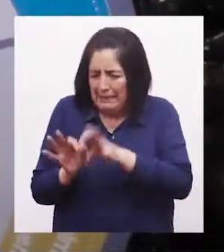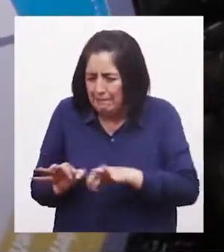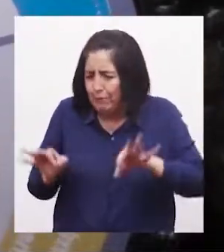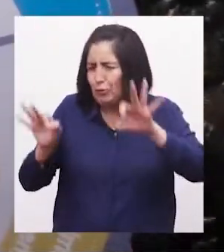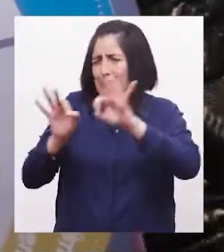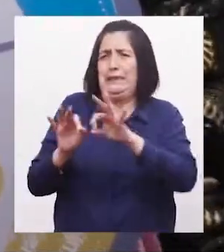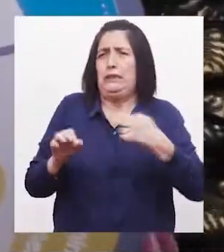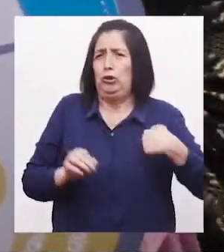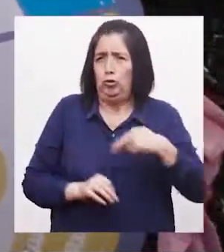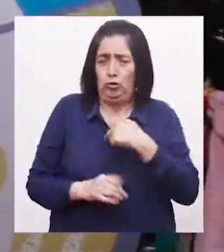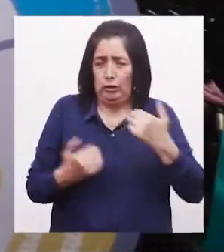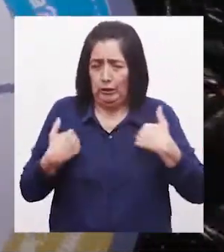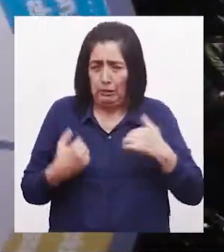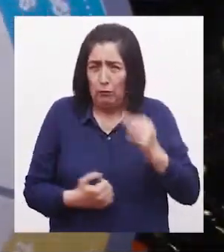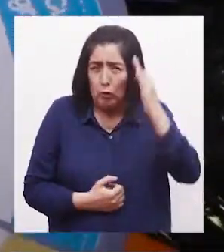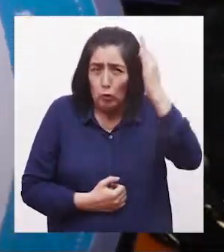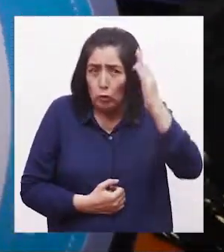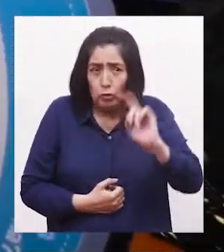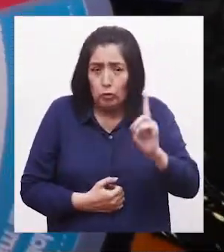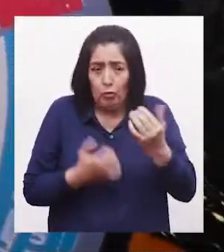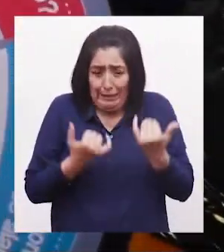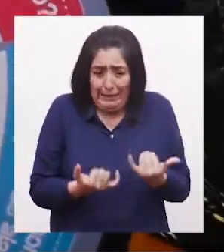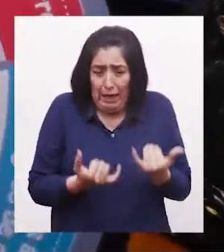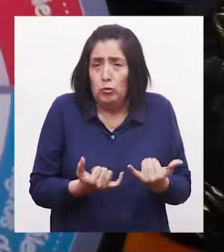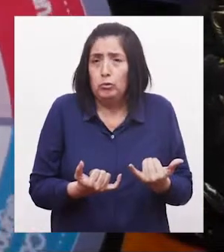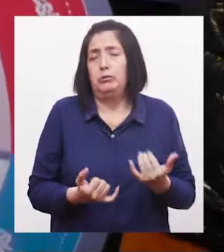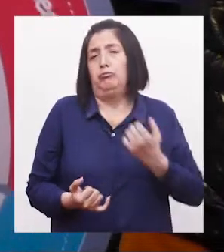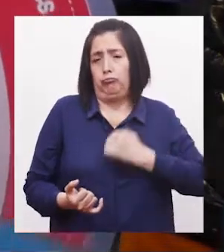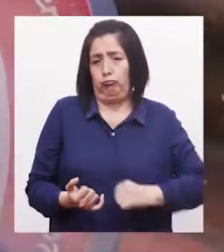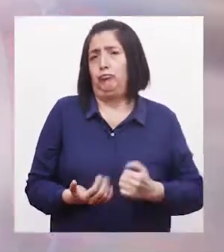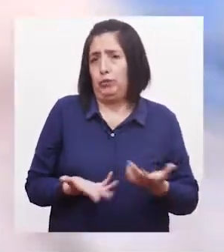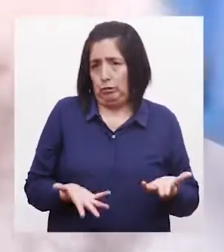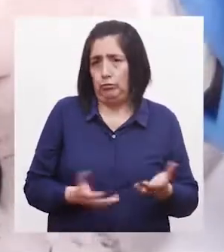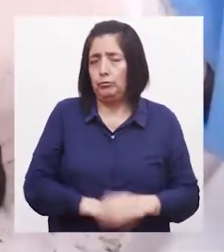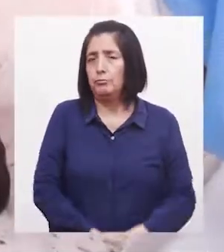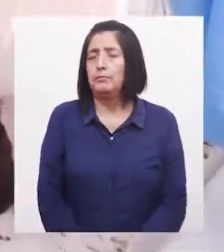que tenemos Y no es el futuro Es el presente Son nuestros hijos